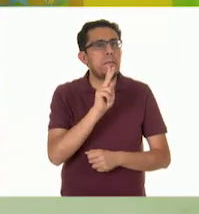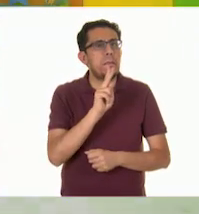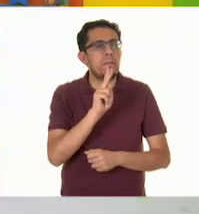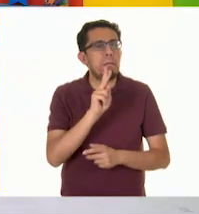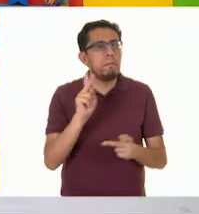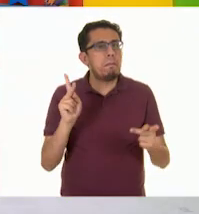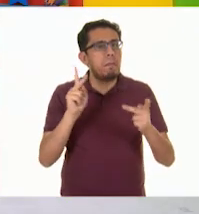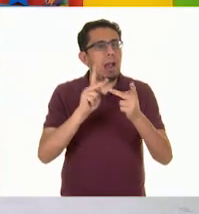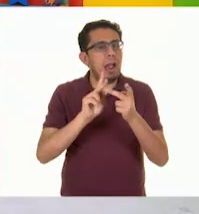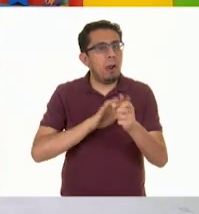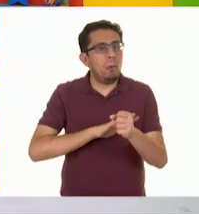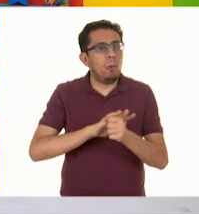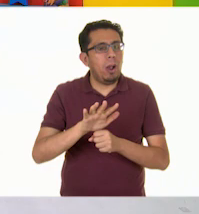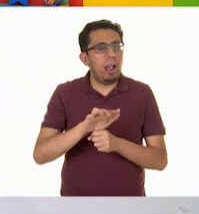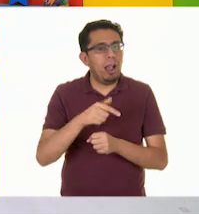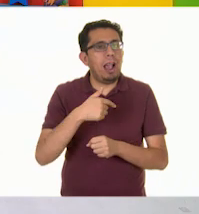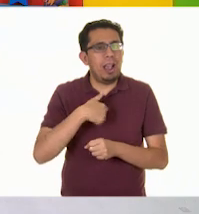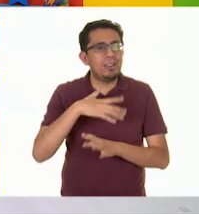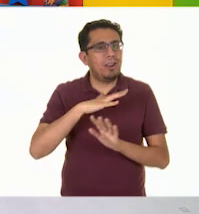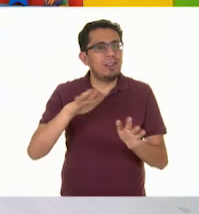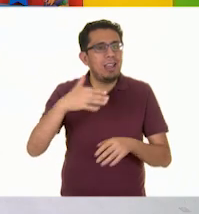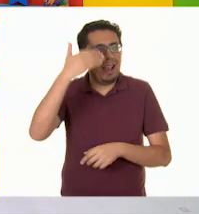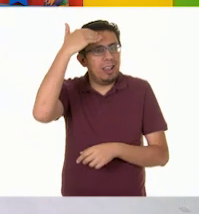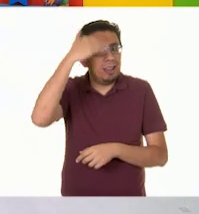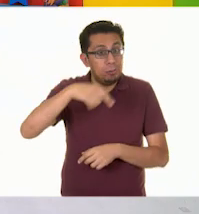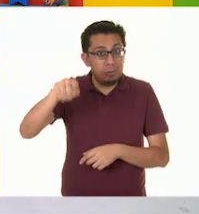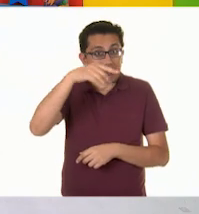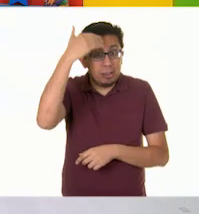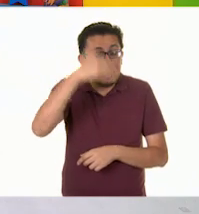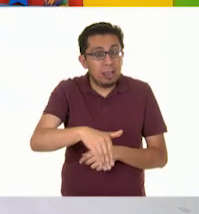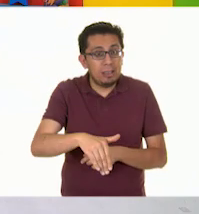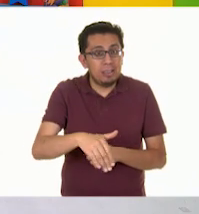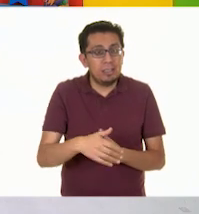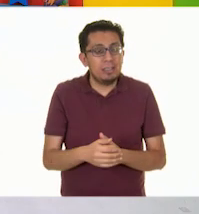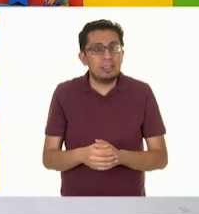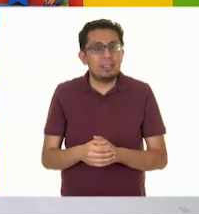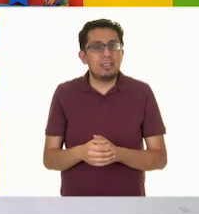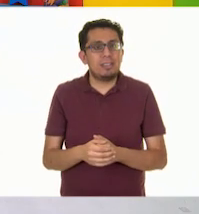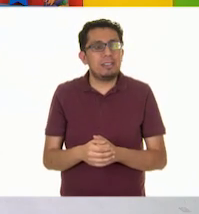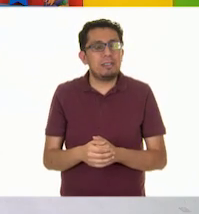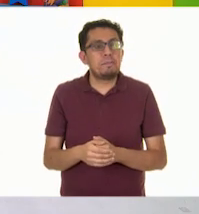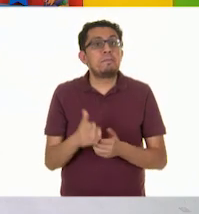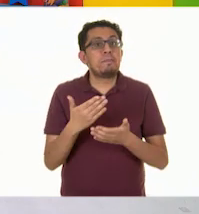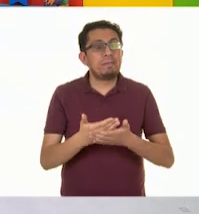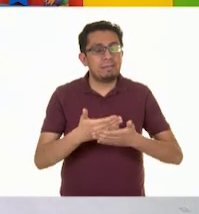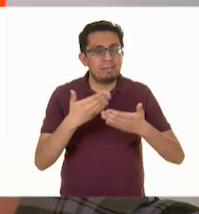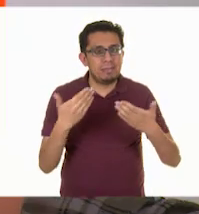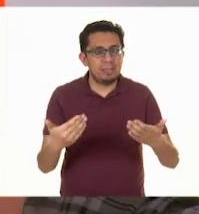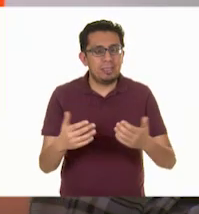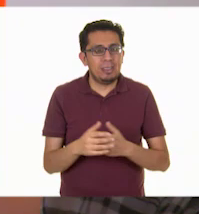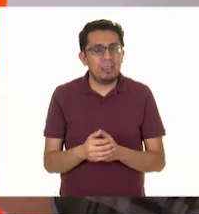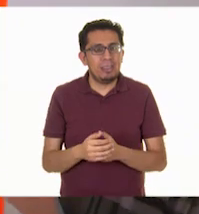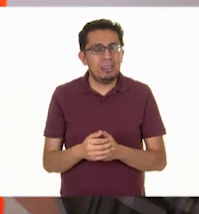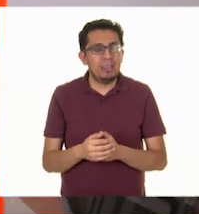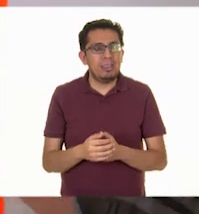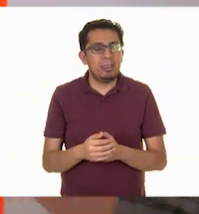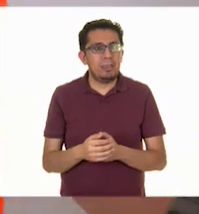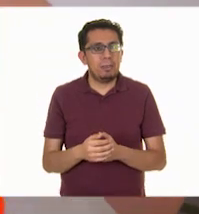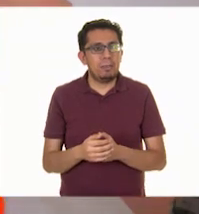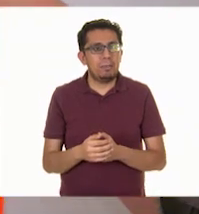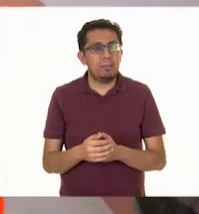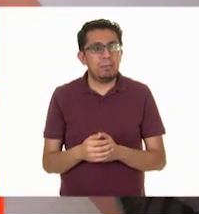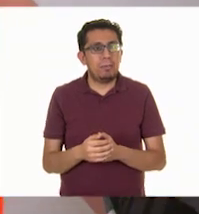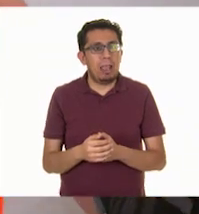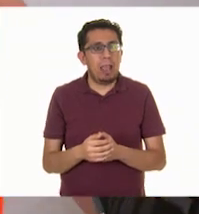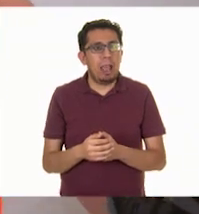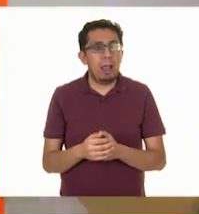Yo ya. En casa ya saben a cuál. Y ahora ponemos el